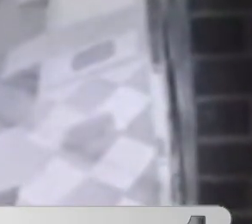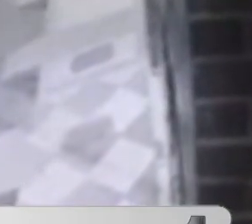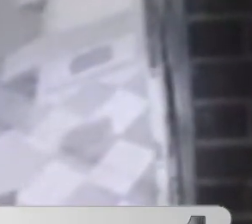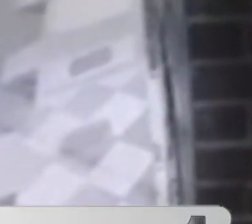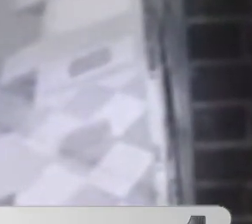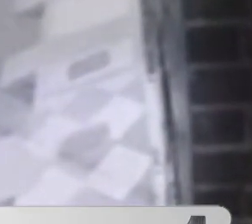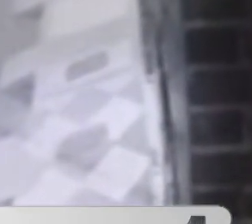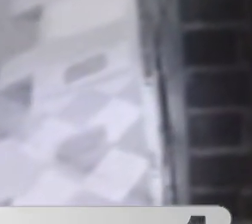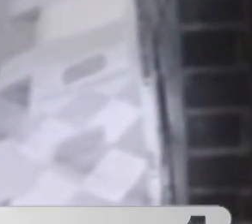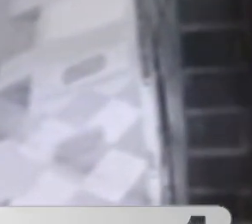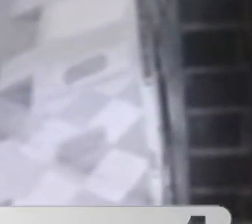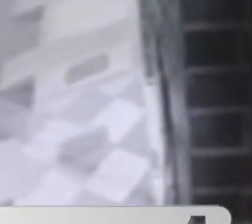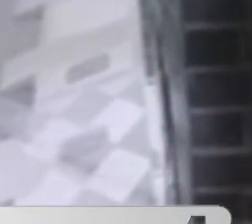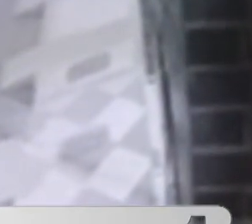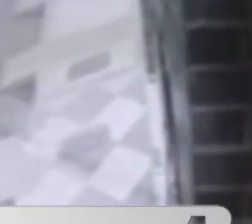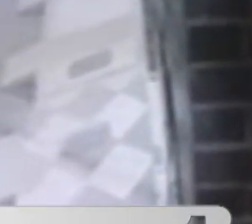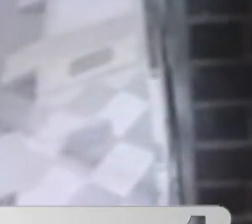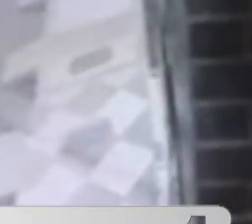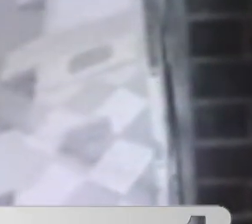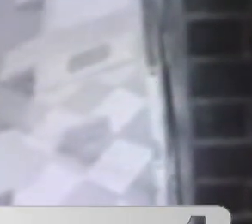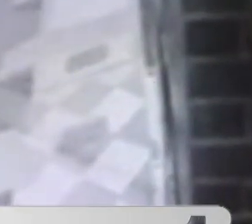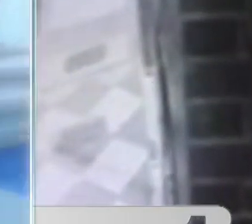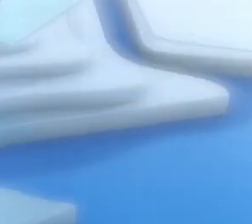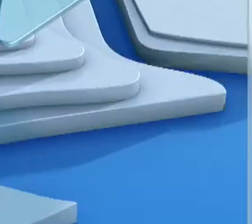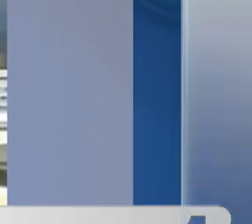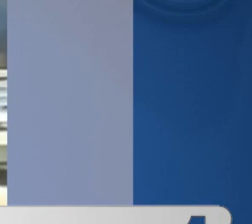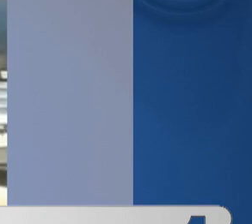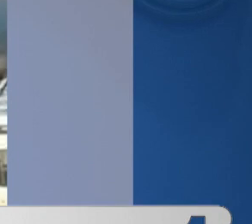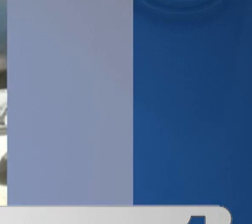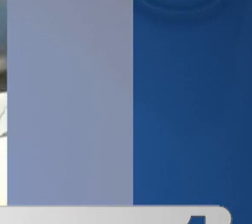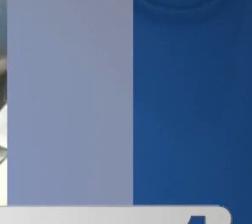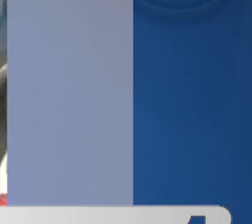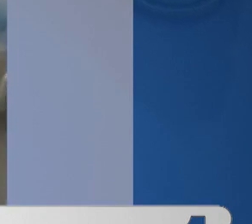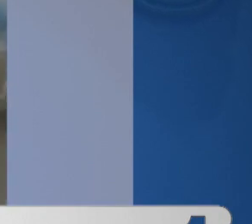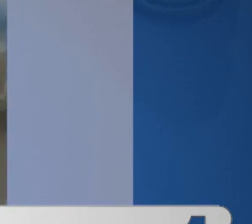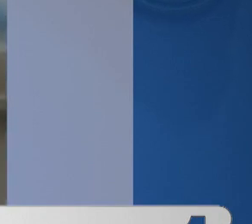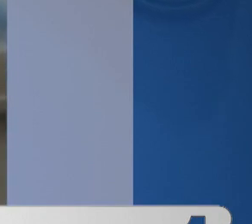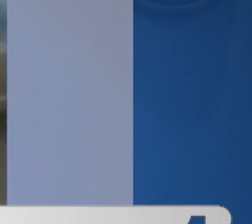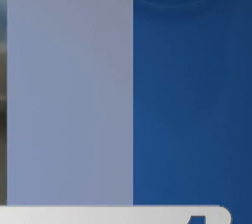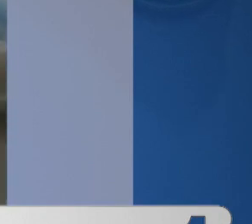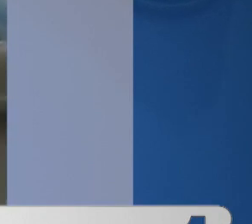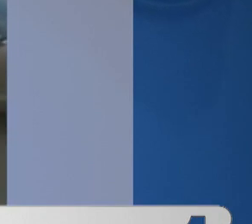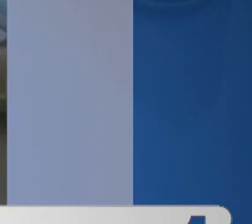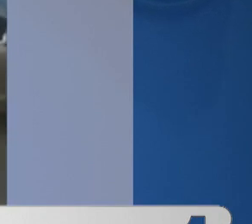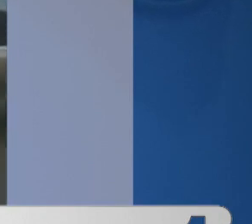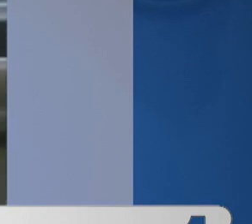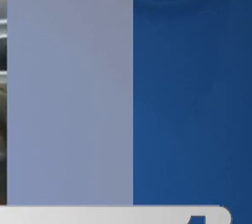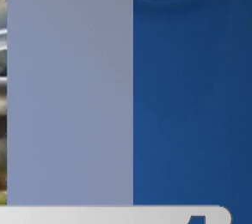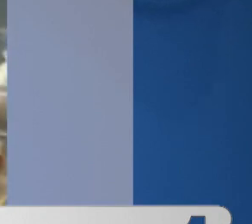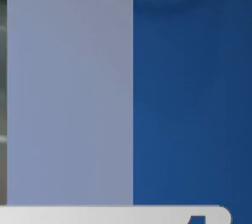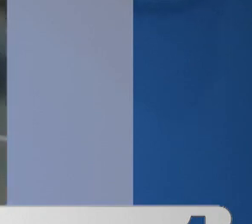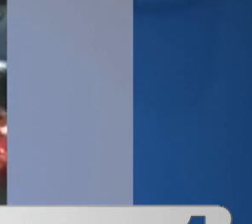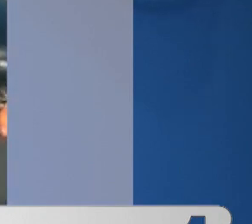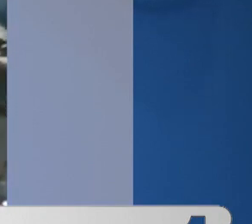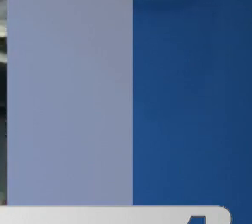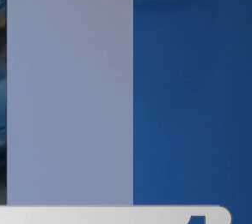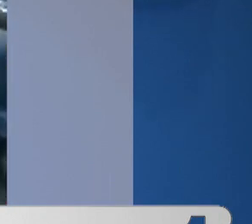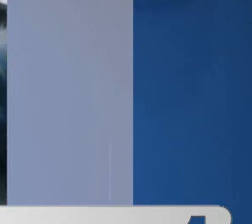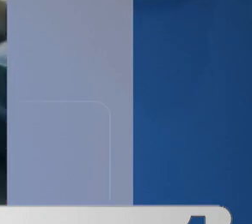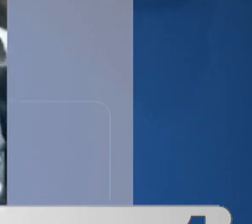Atacados Con arma de fuego En Soacha Así roban En Cali A plena luz Del día